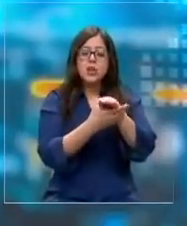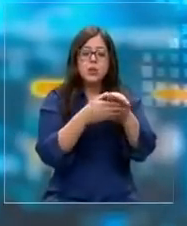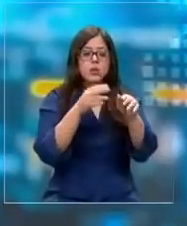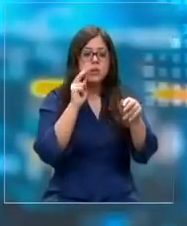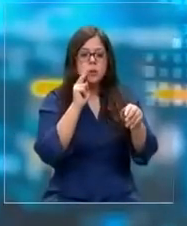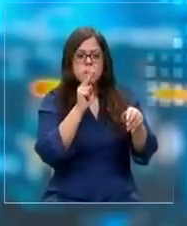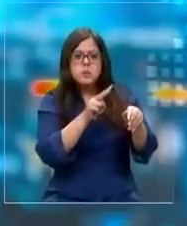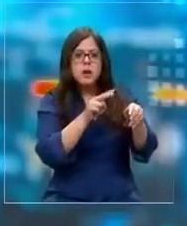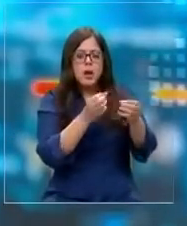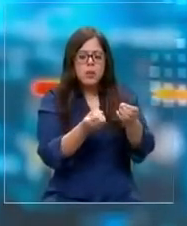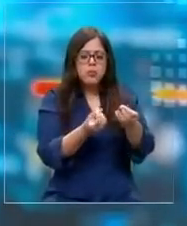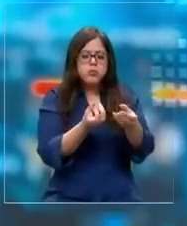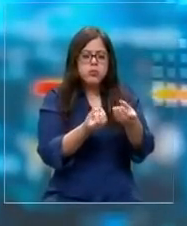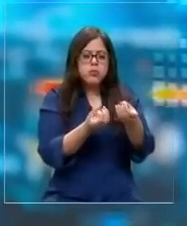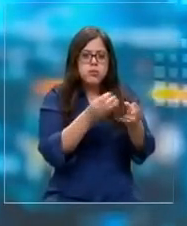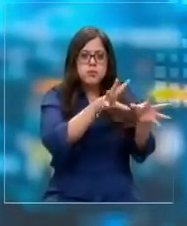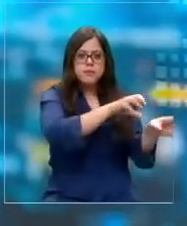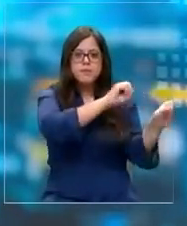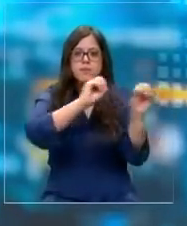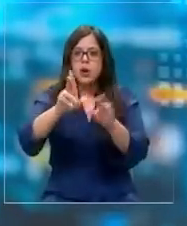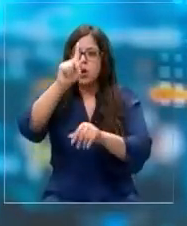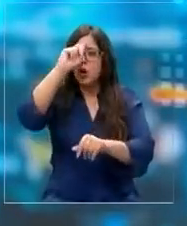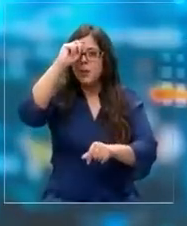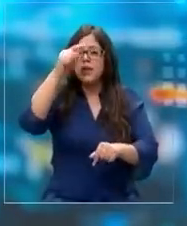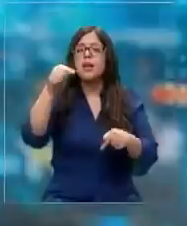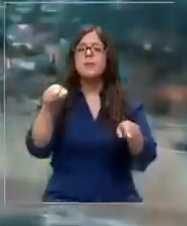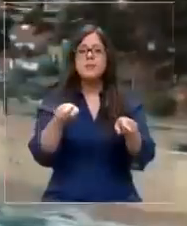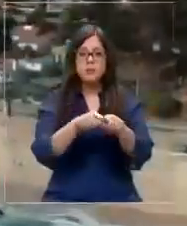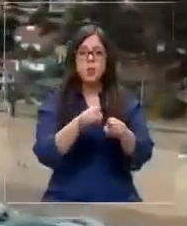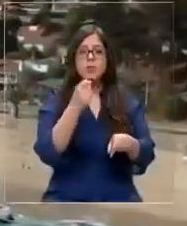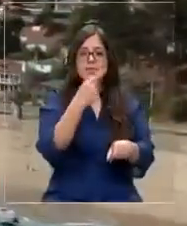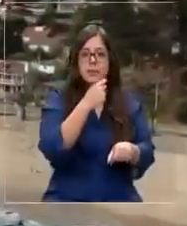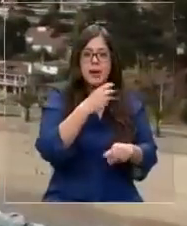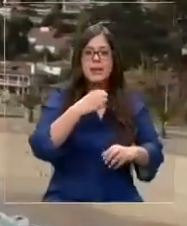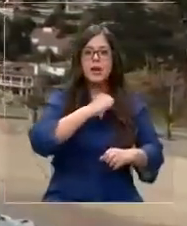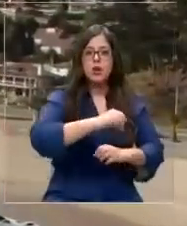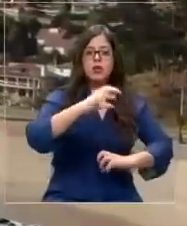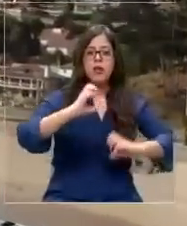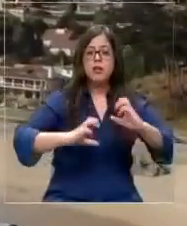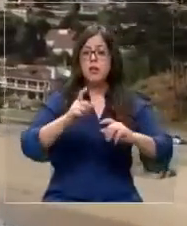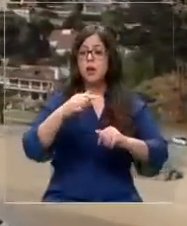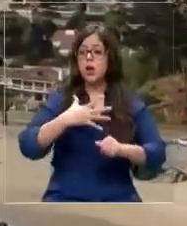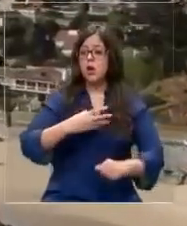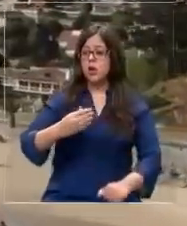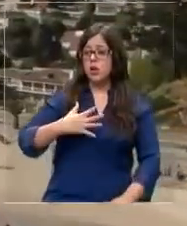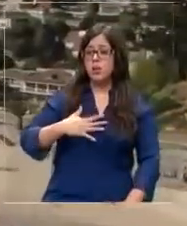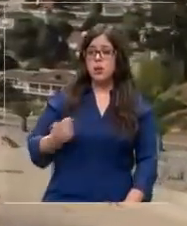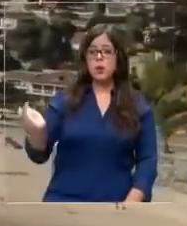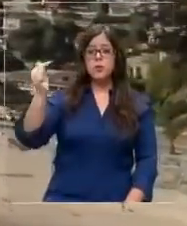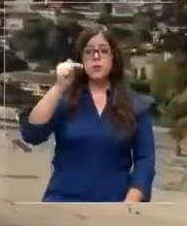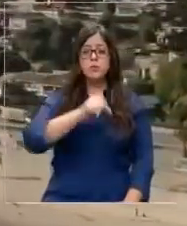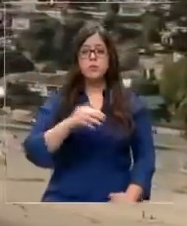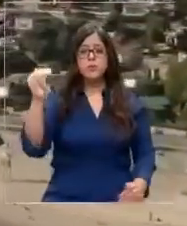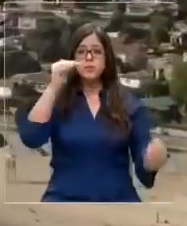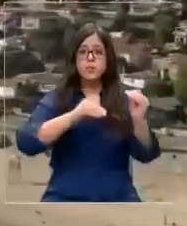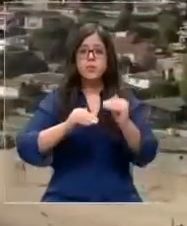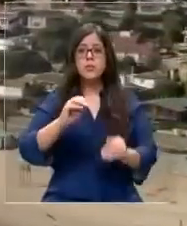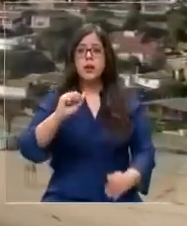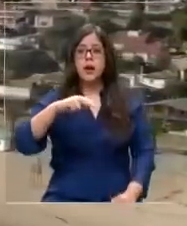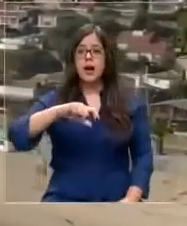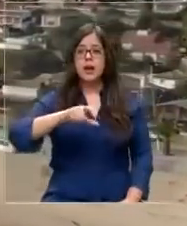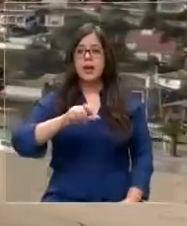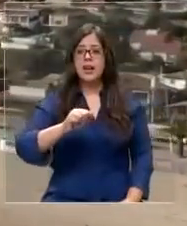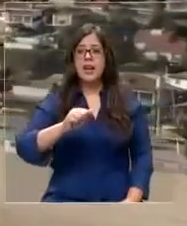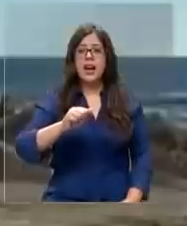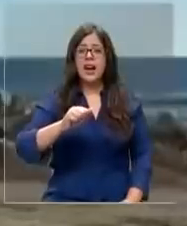iniciar acciones legales en contra de la empresa. Con mi hijo vinimos a la playa de acá, a la playa Angarroa del